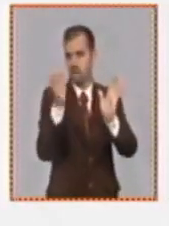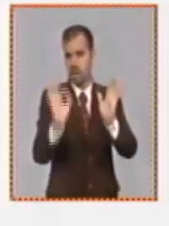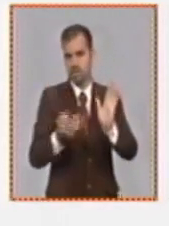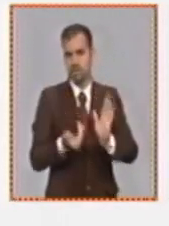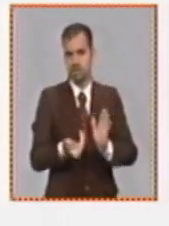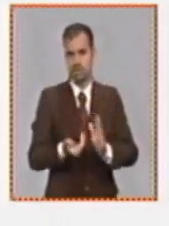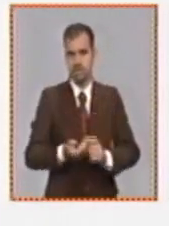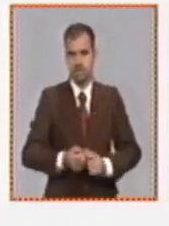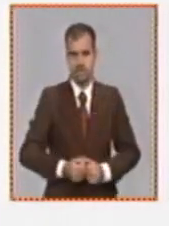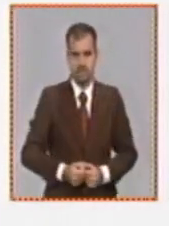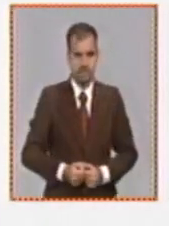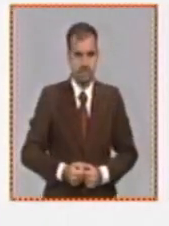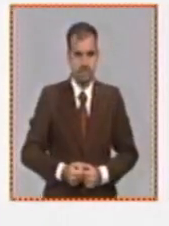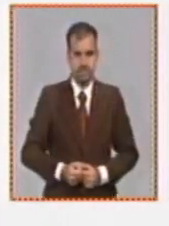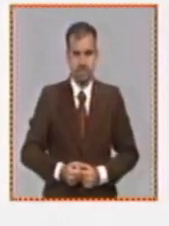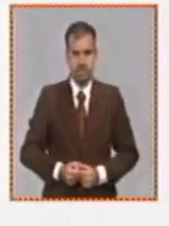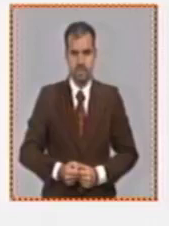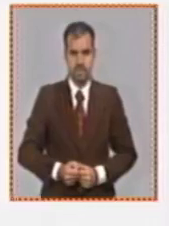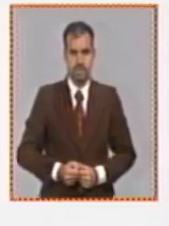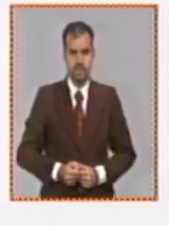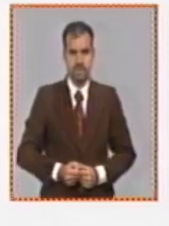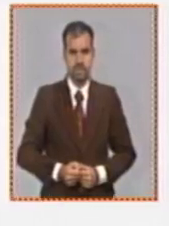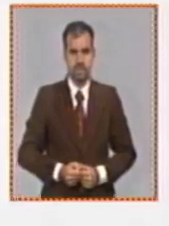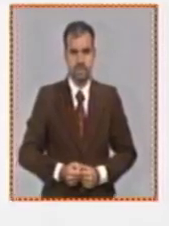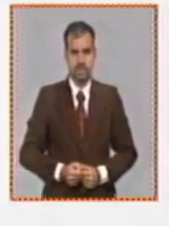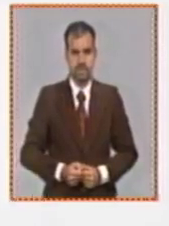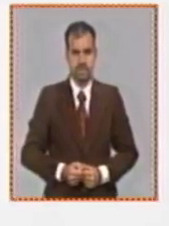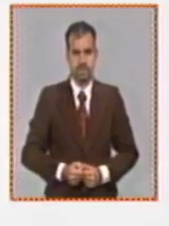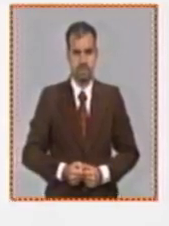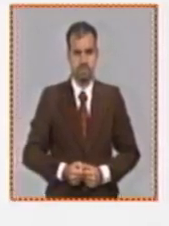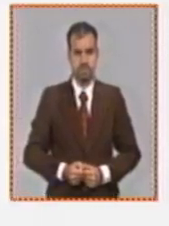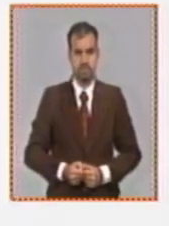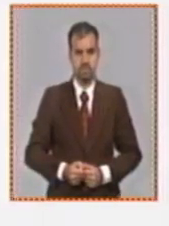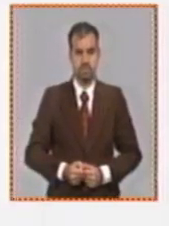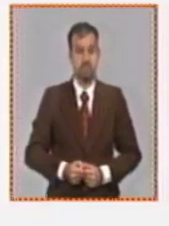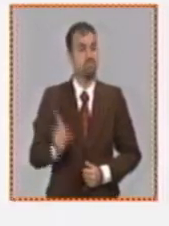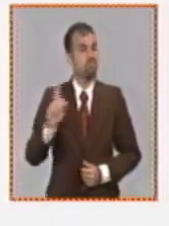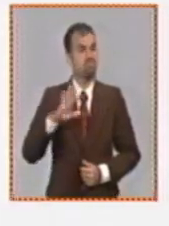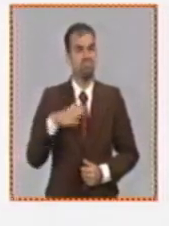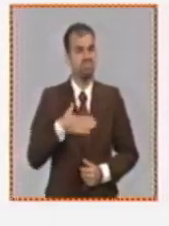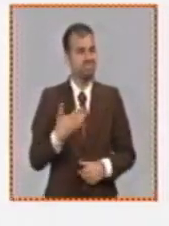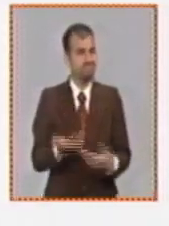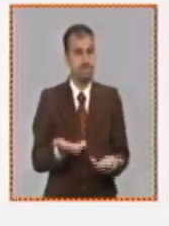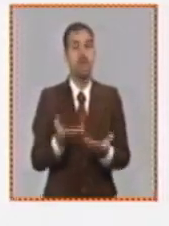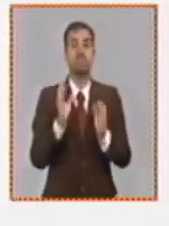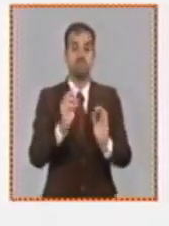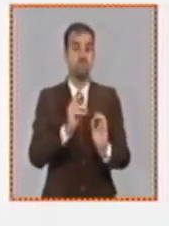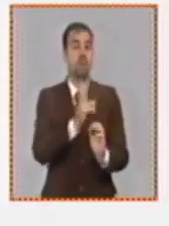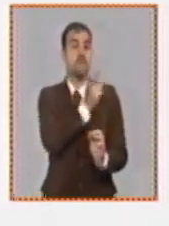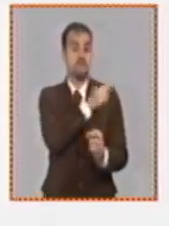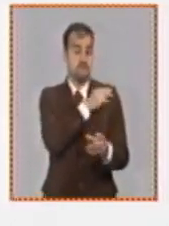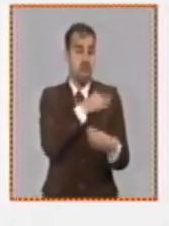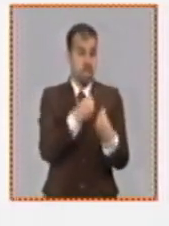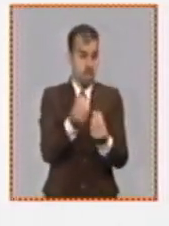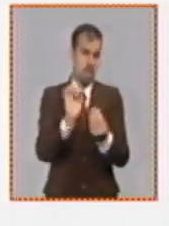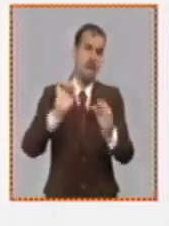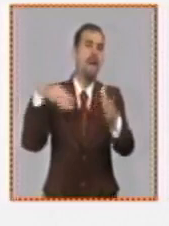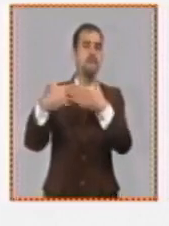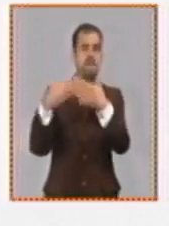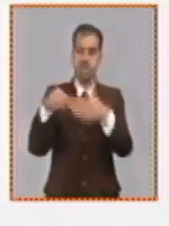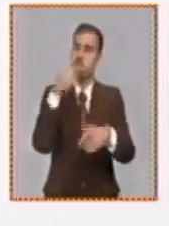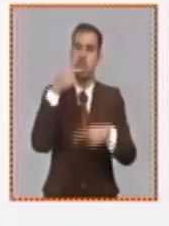prestando el servicio o realizando esa producción. E incluso esto está relacionado con las facultades, o sea, con dotar de mayores facultades al sector